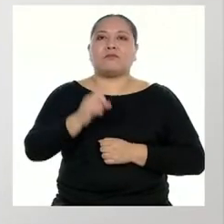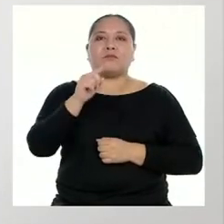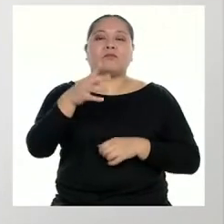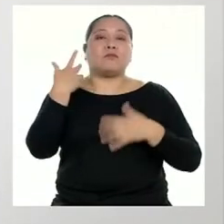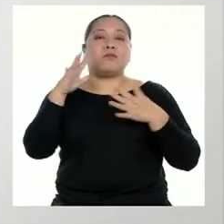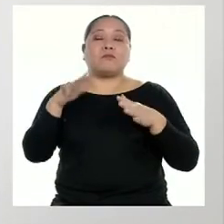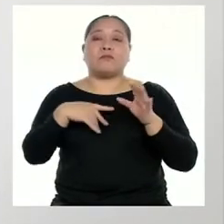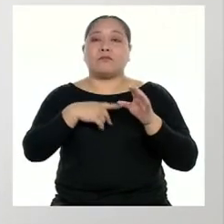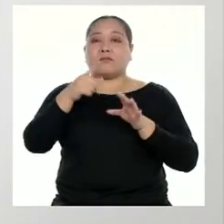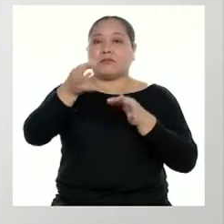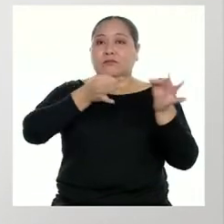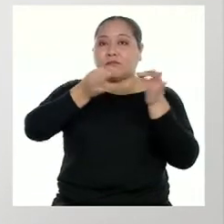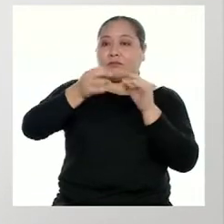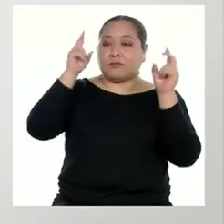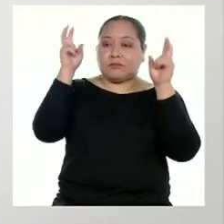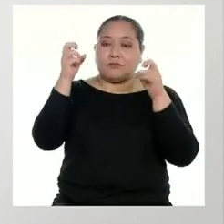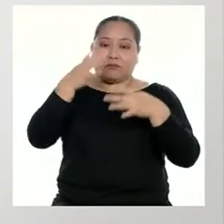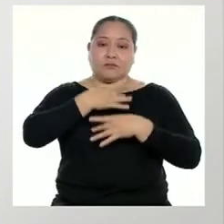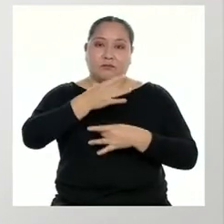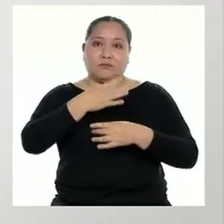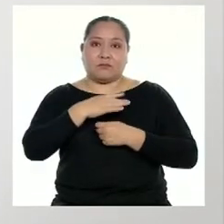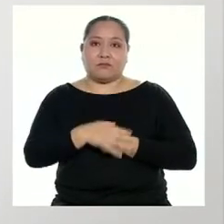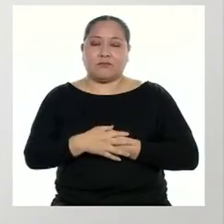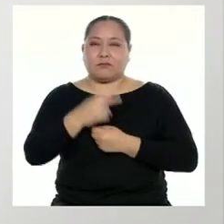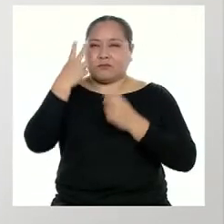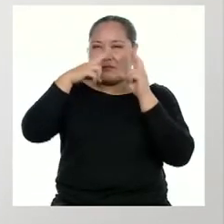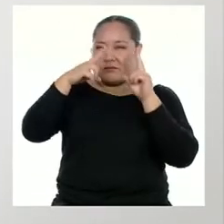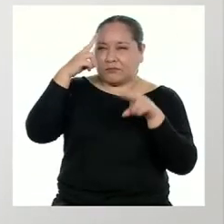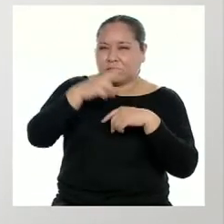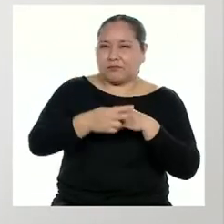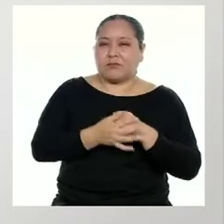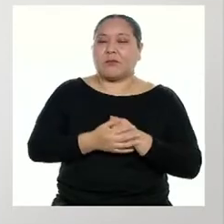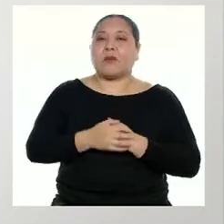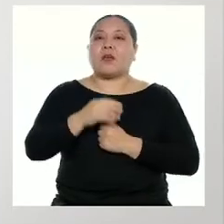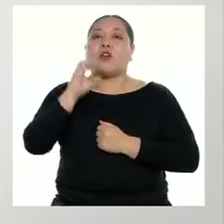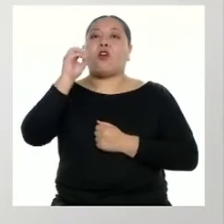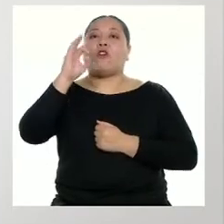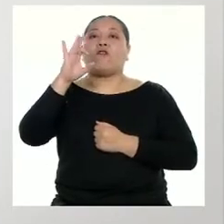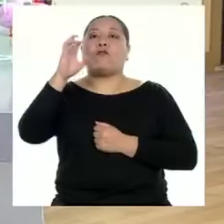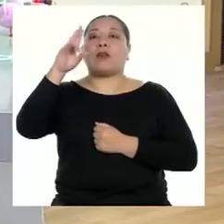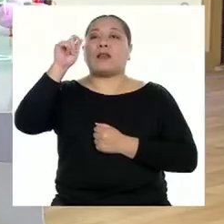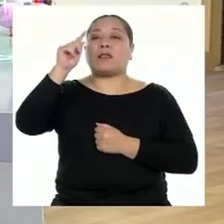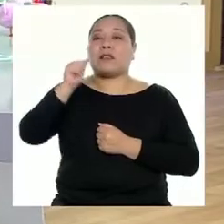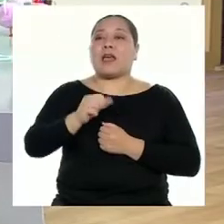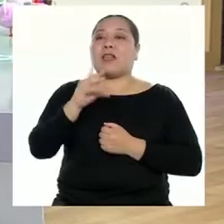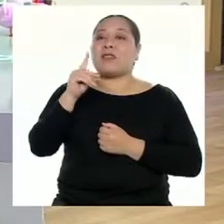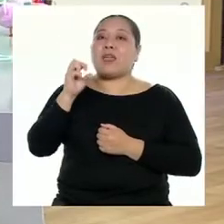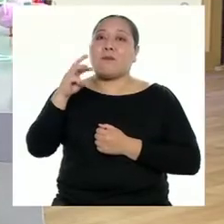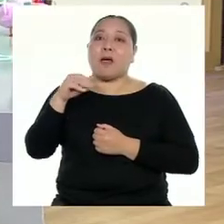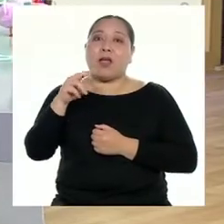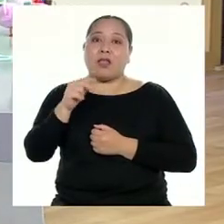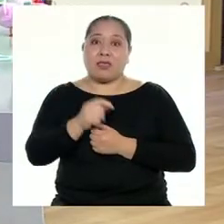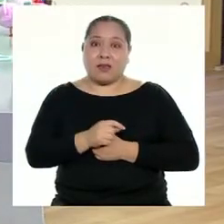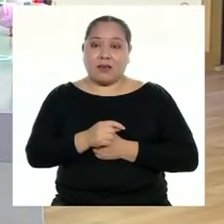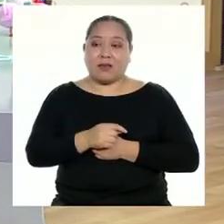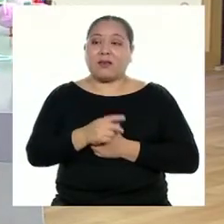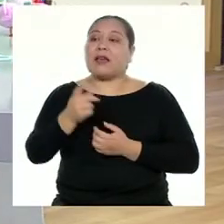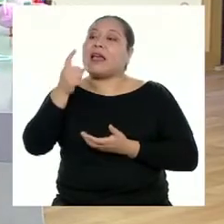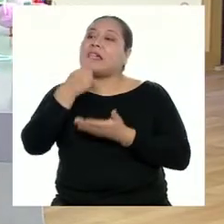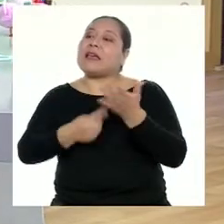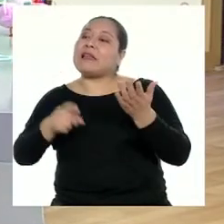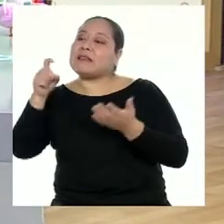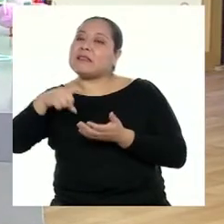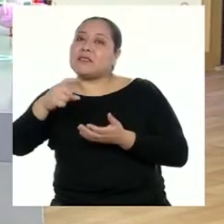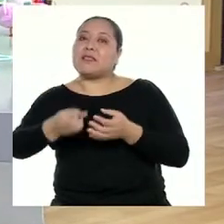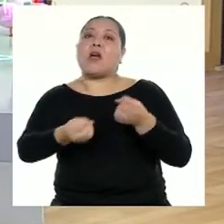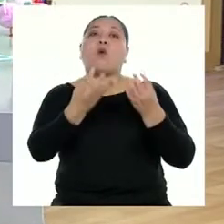podemos ir al tema que nos interesa, indagar acerca de la oferta y demanda del oxígeno. Sí, justo de eso le quería hablar,